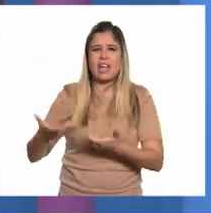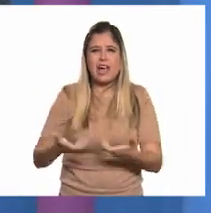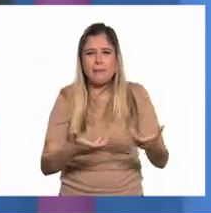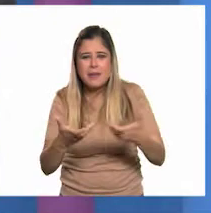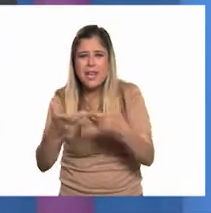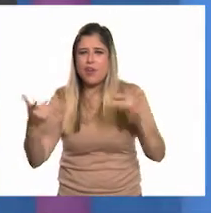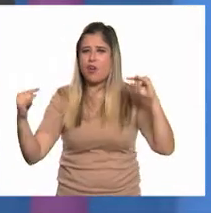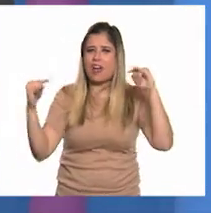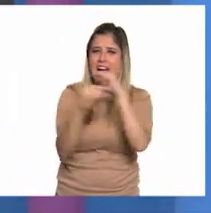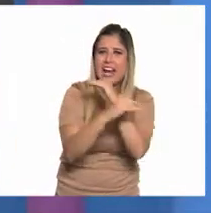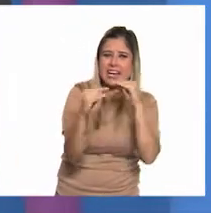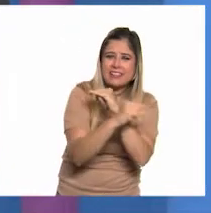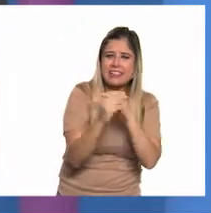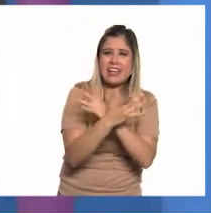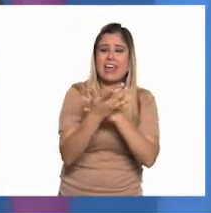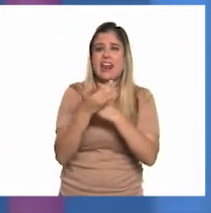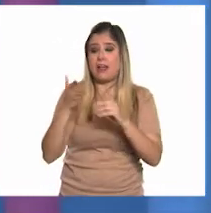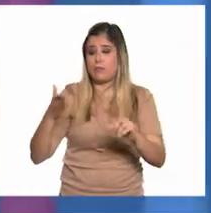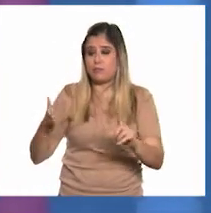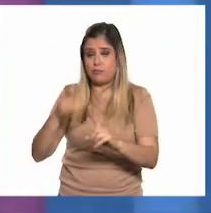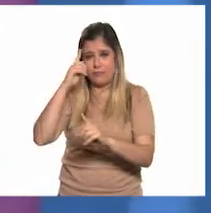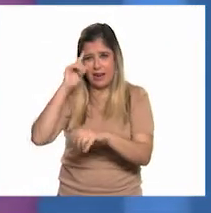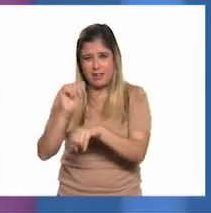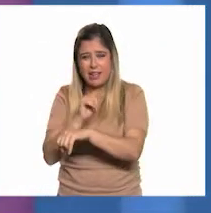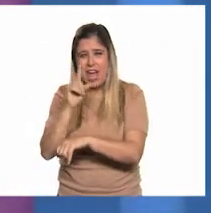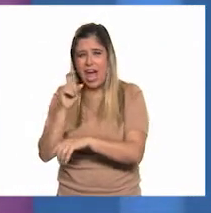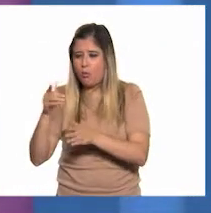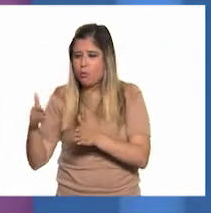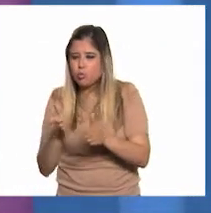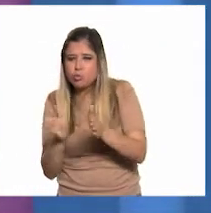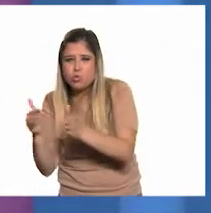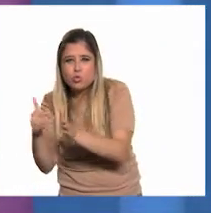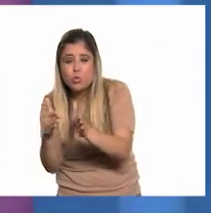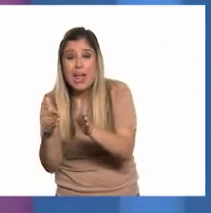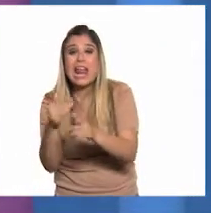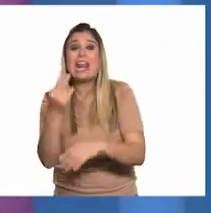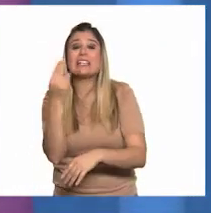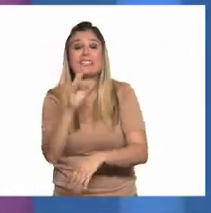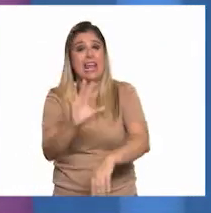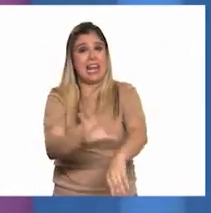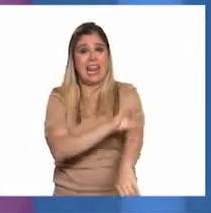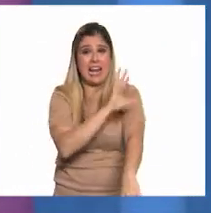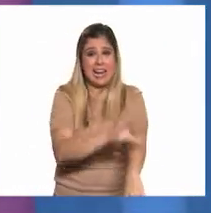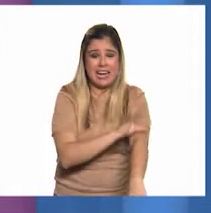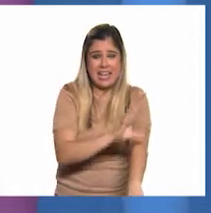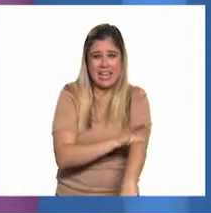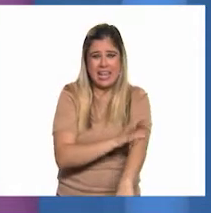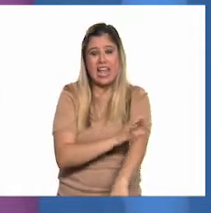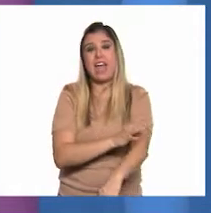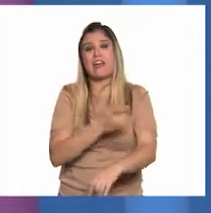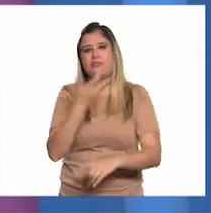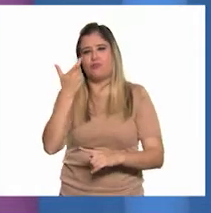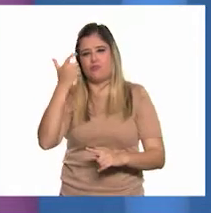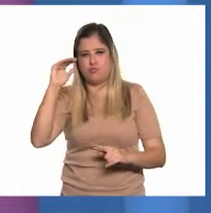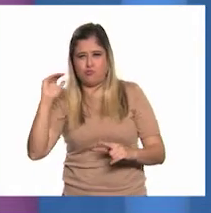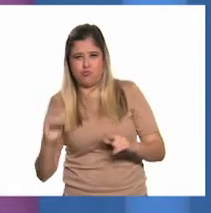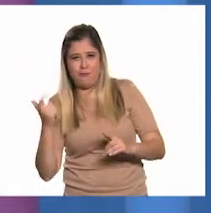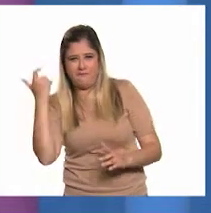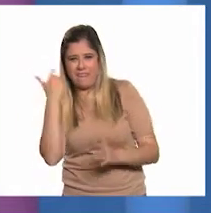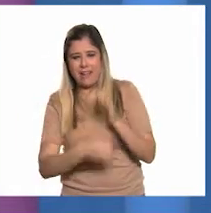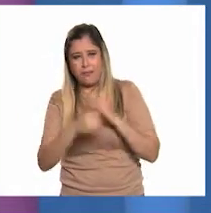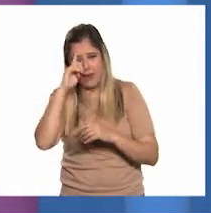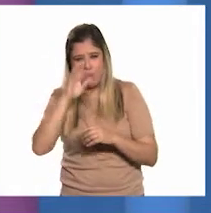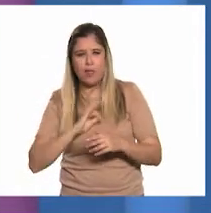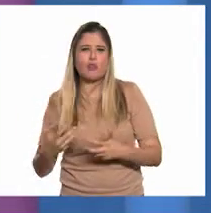carreteras o las líneas de conducción para agua. Podemos mencionar que se requiere energía, de preferencia a bajo costo, para poder